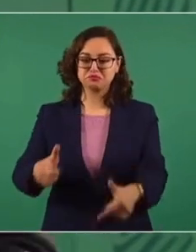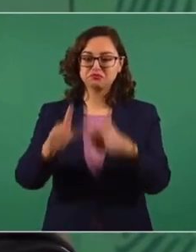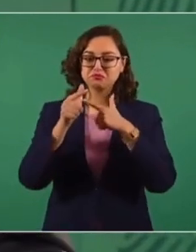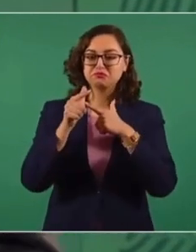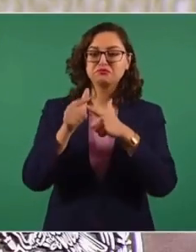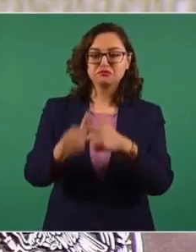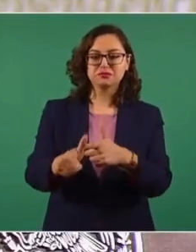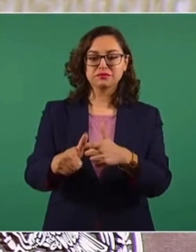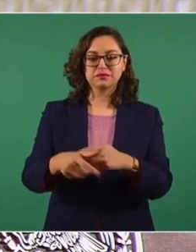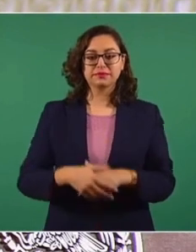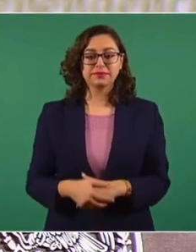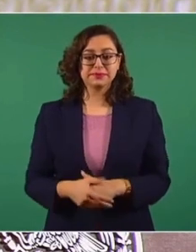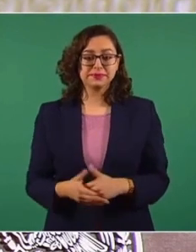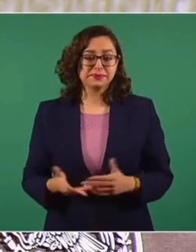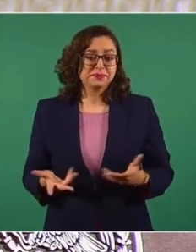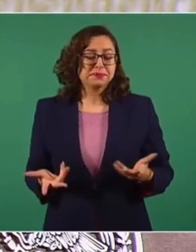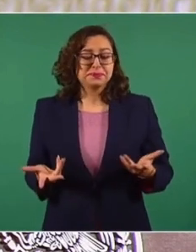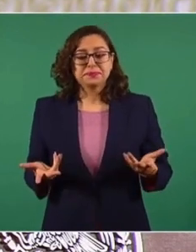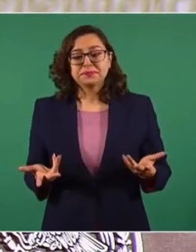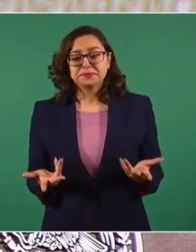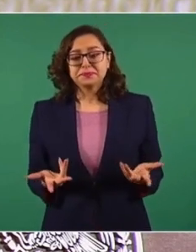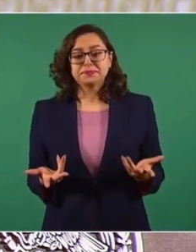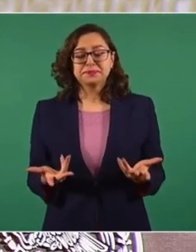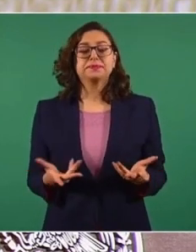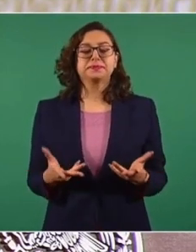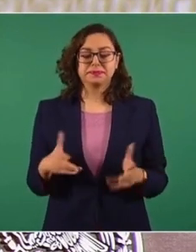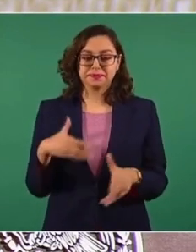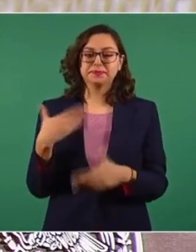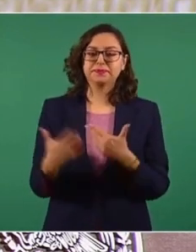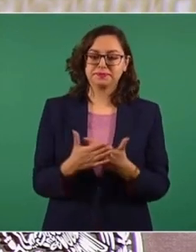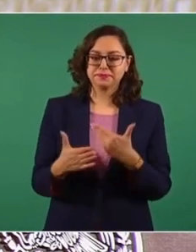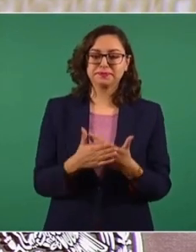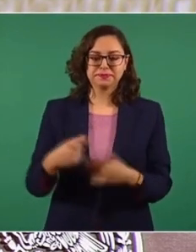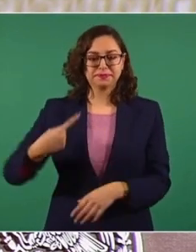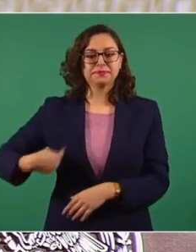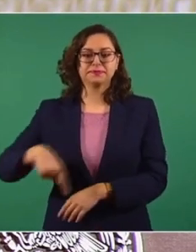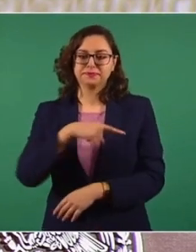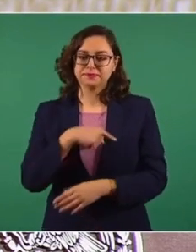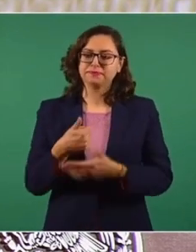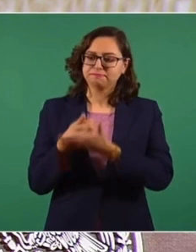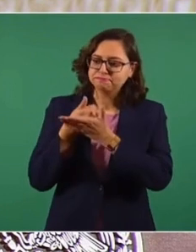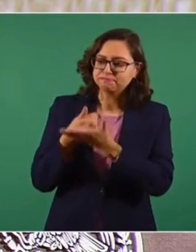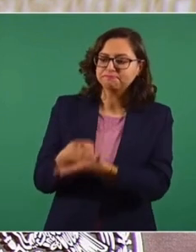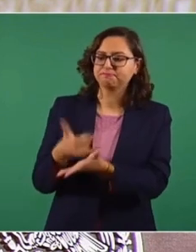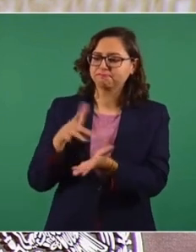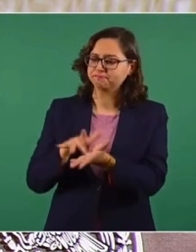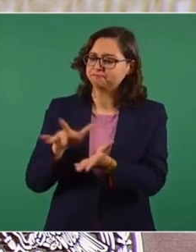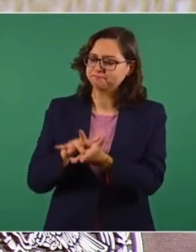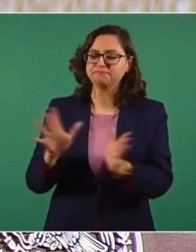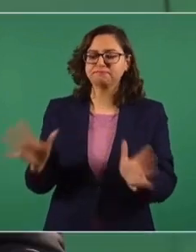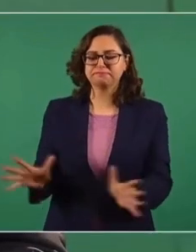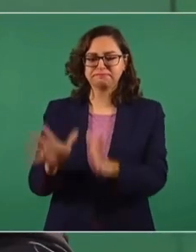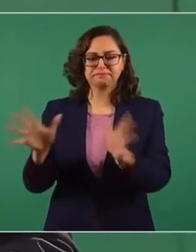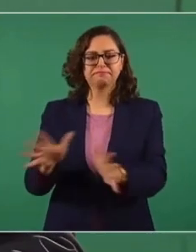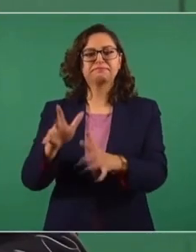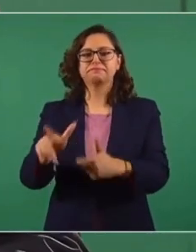Entonces, vamos a seguir ayudando en todo lo que tiene que